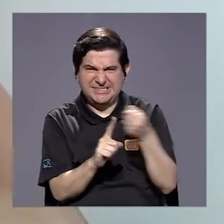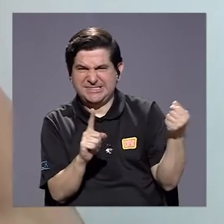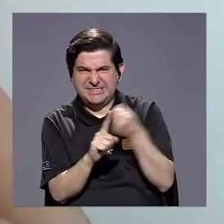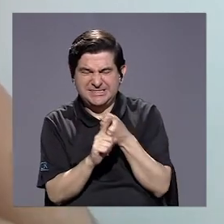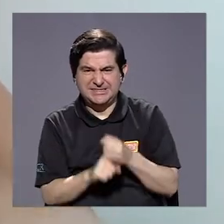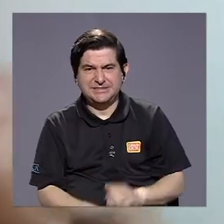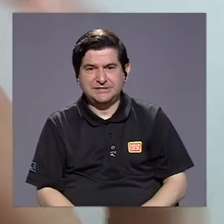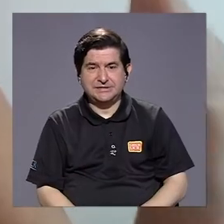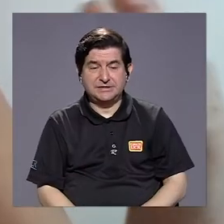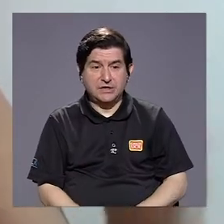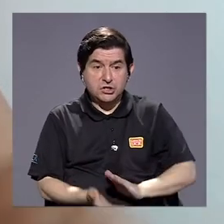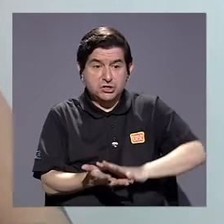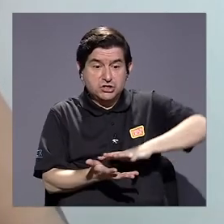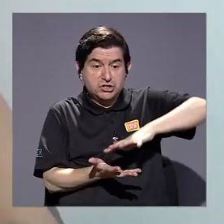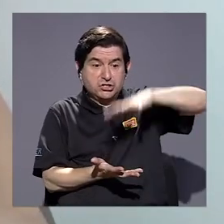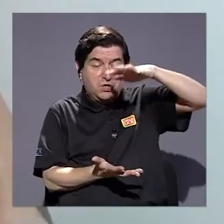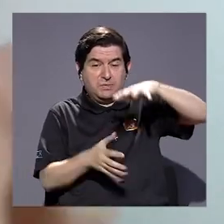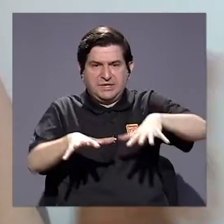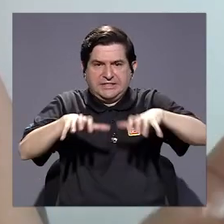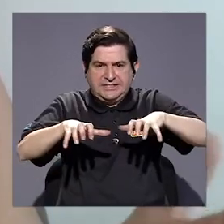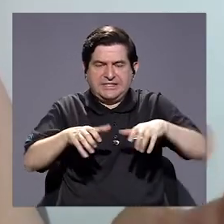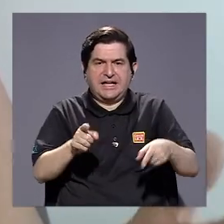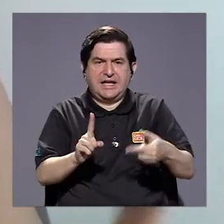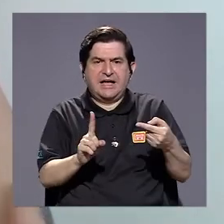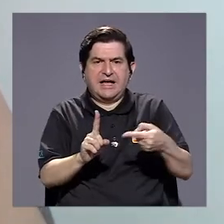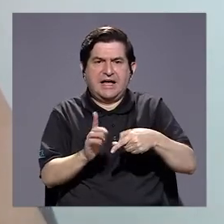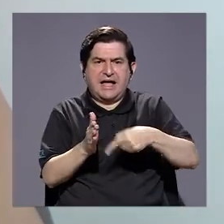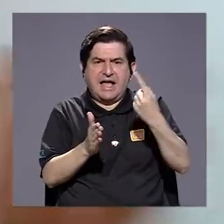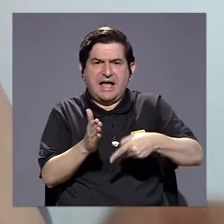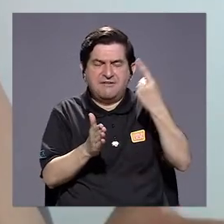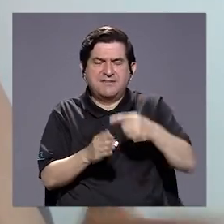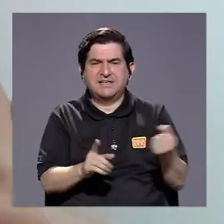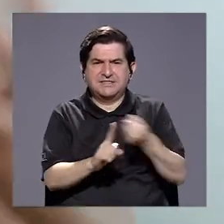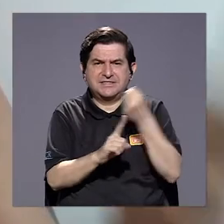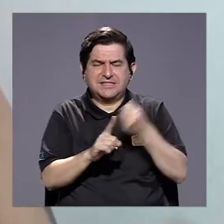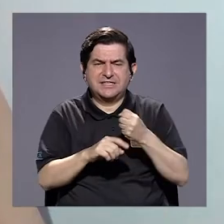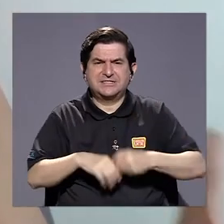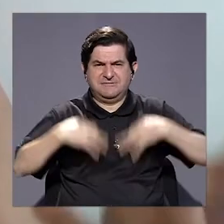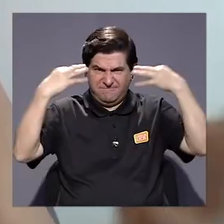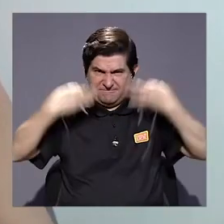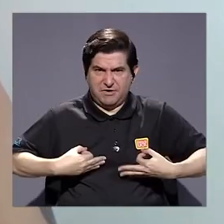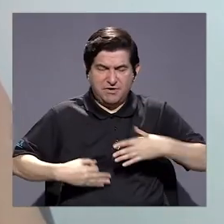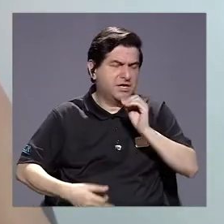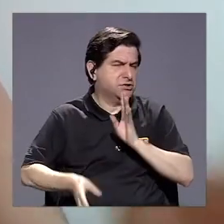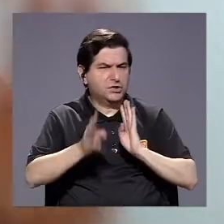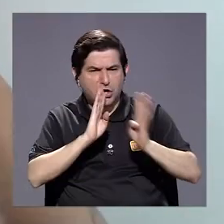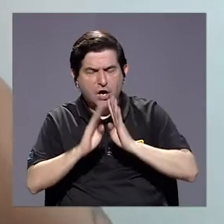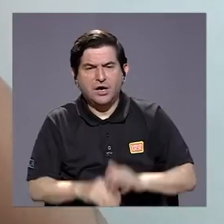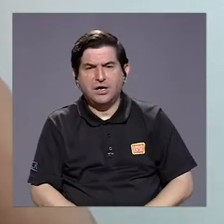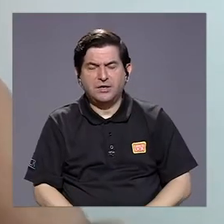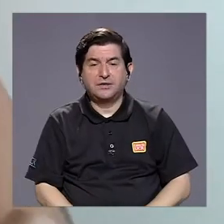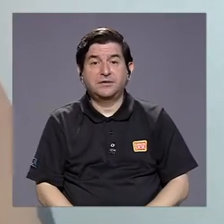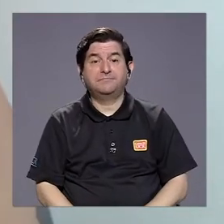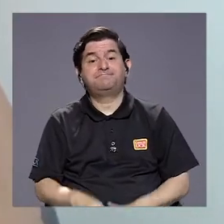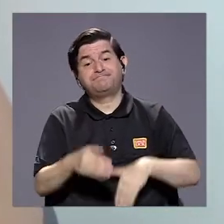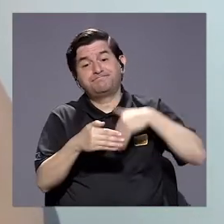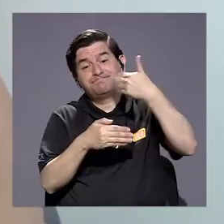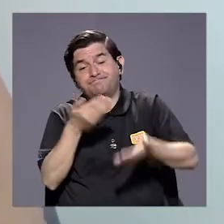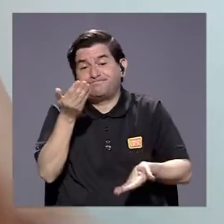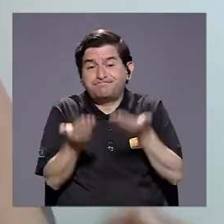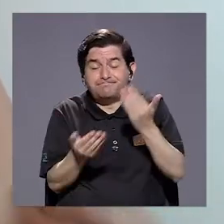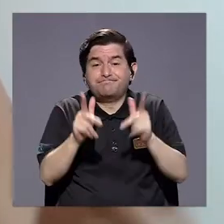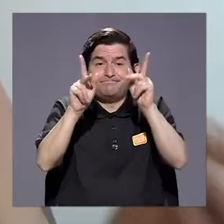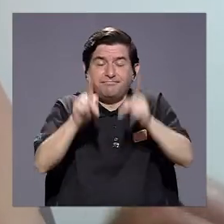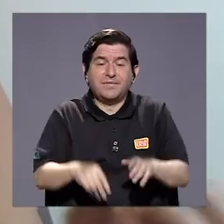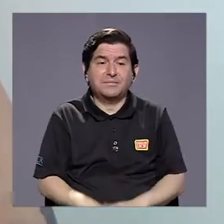¿verdad? Se crea y se aumenta la atención, a veces hay violencia física, a veces hay violencia verbal o depresión y eventualmente